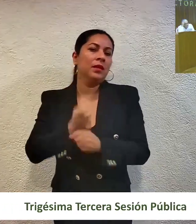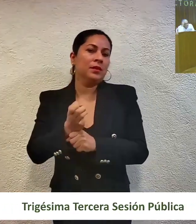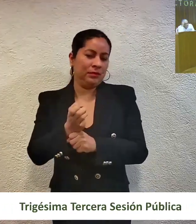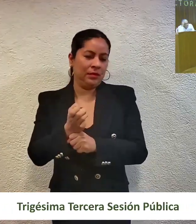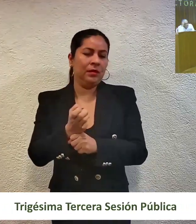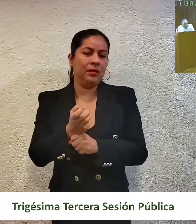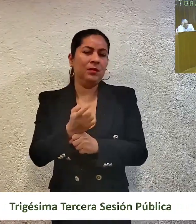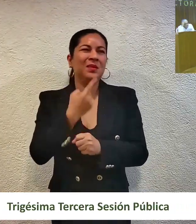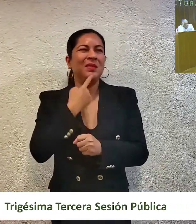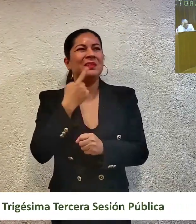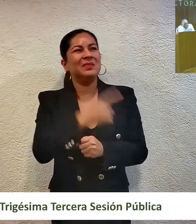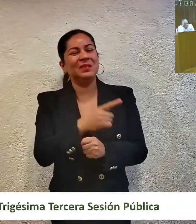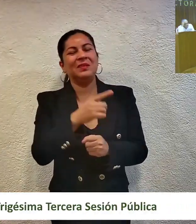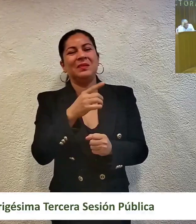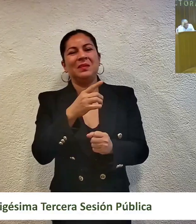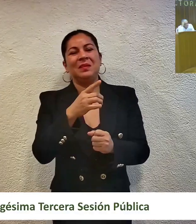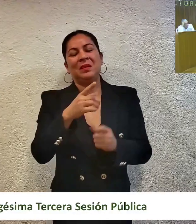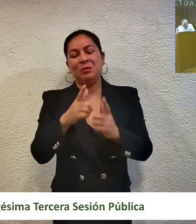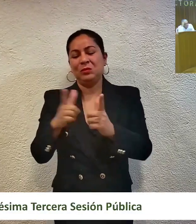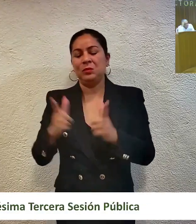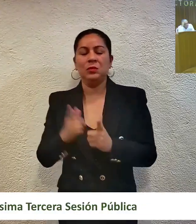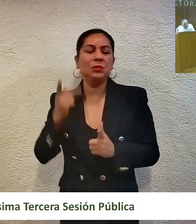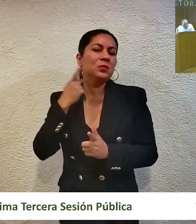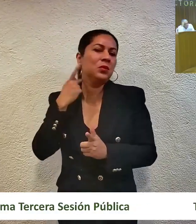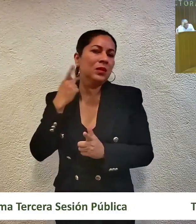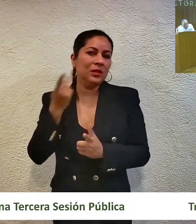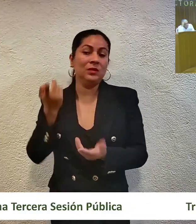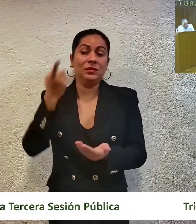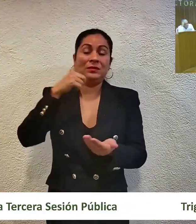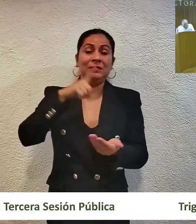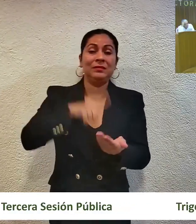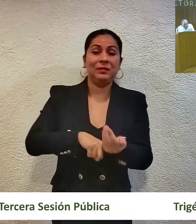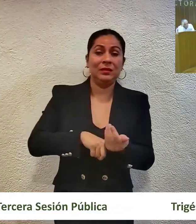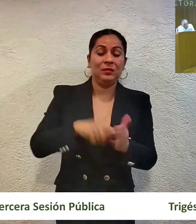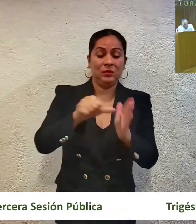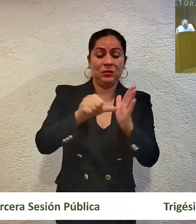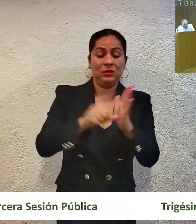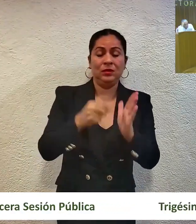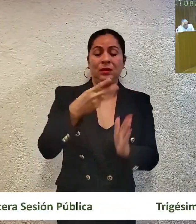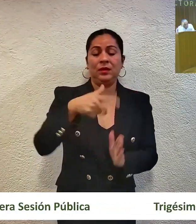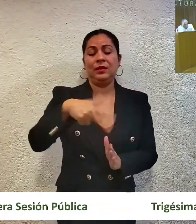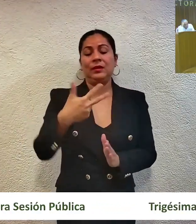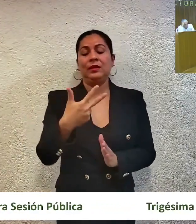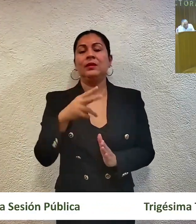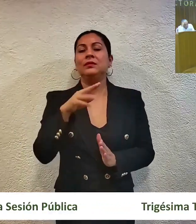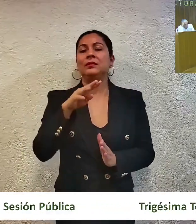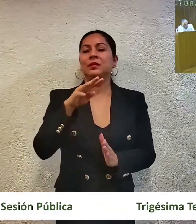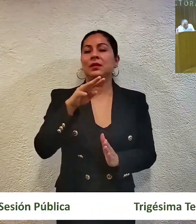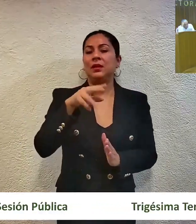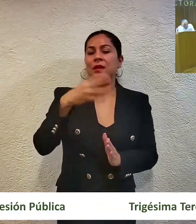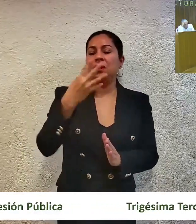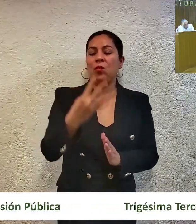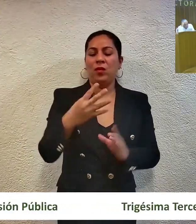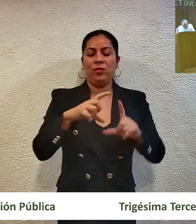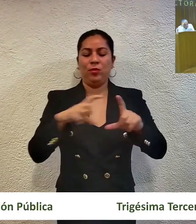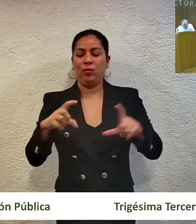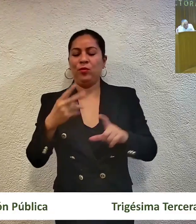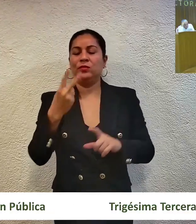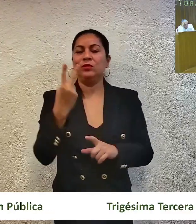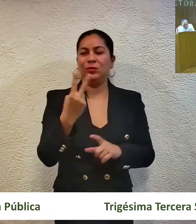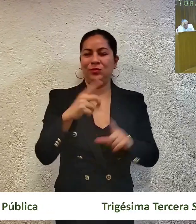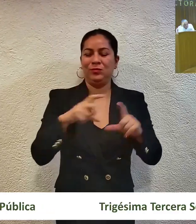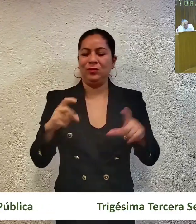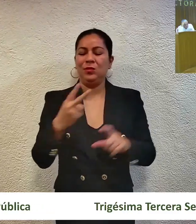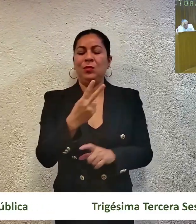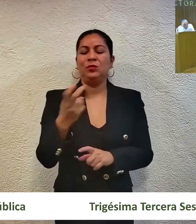conducta exigible definida hacia los partidos políticos y contenida en los artículos 13, cuartel, párrafos primero y segundo, así como